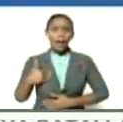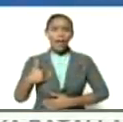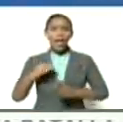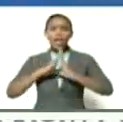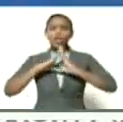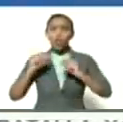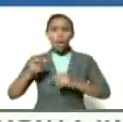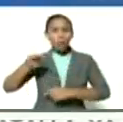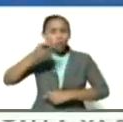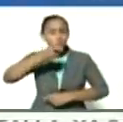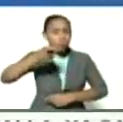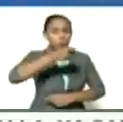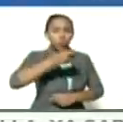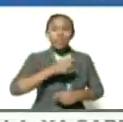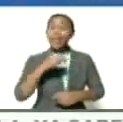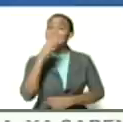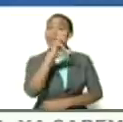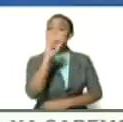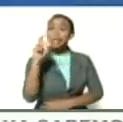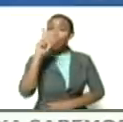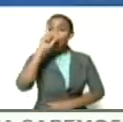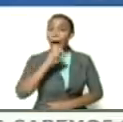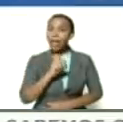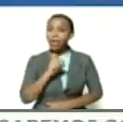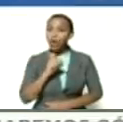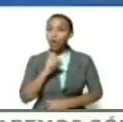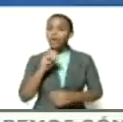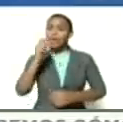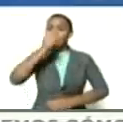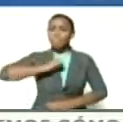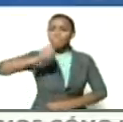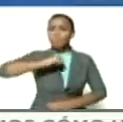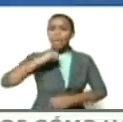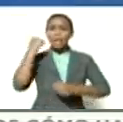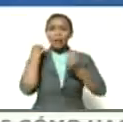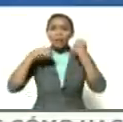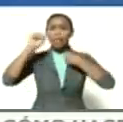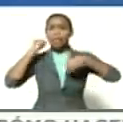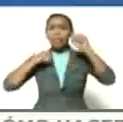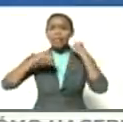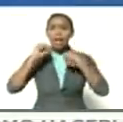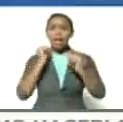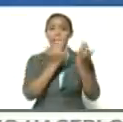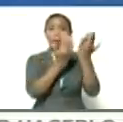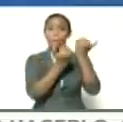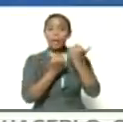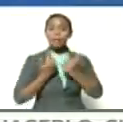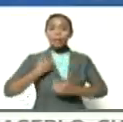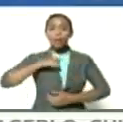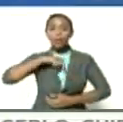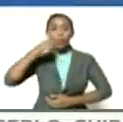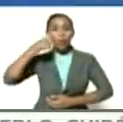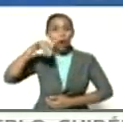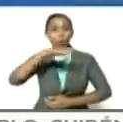todas las búsquedas de 300 años de resistencia y rebeldía y de esperanza de nuestro pueblo